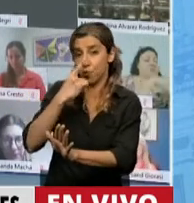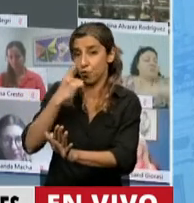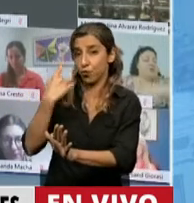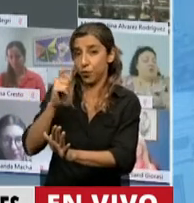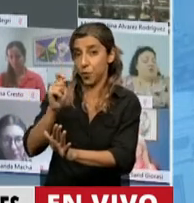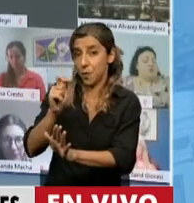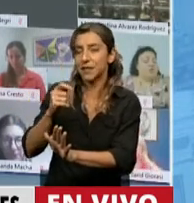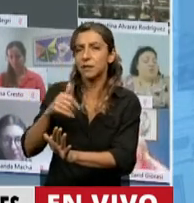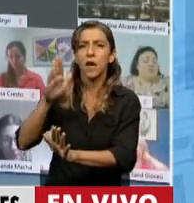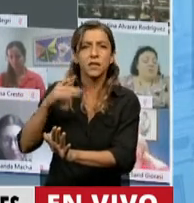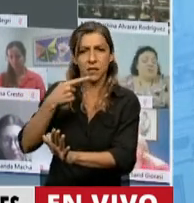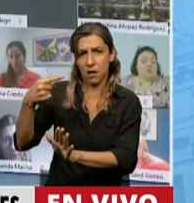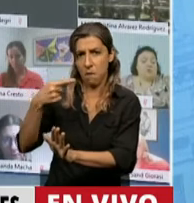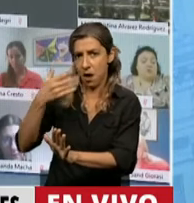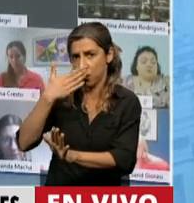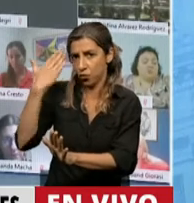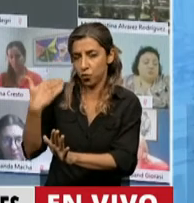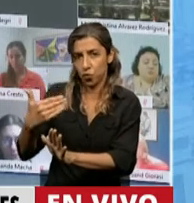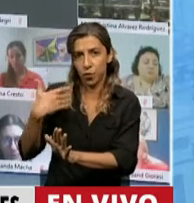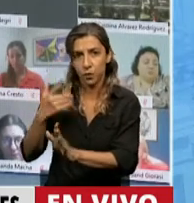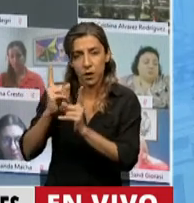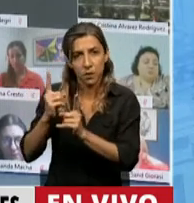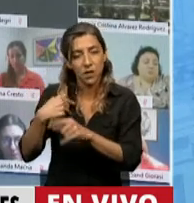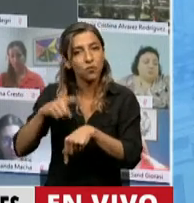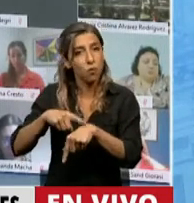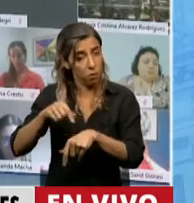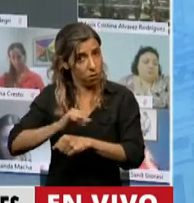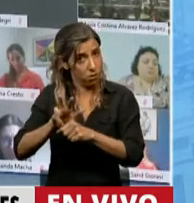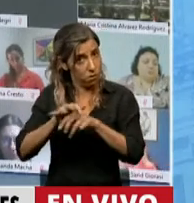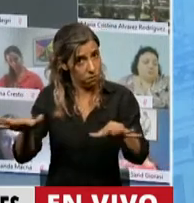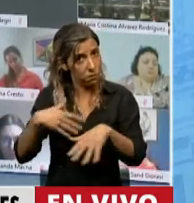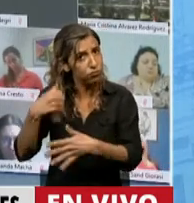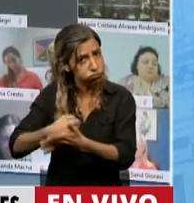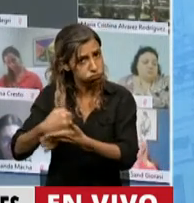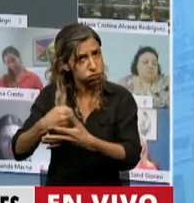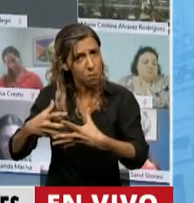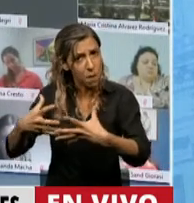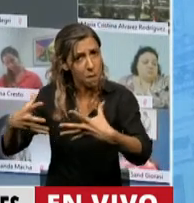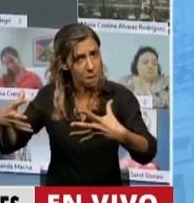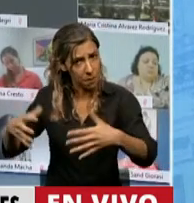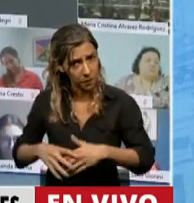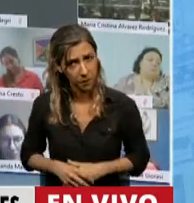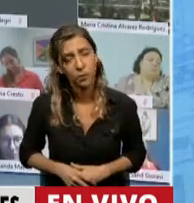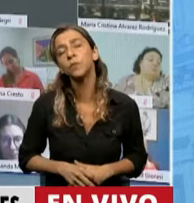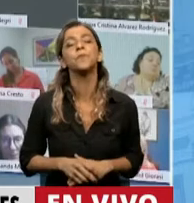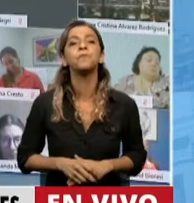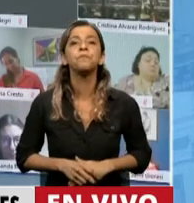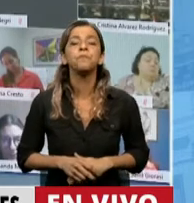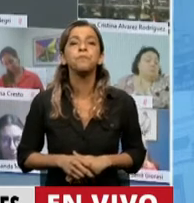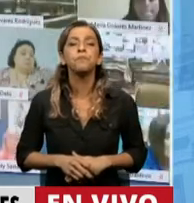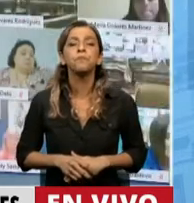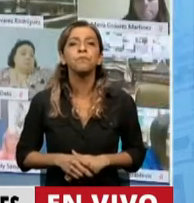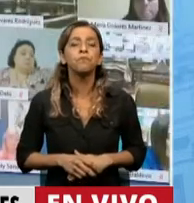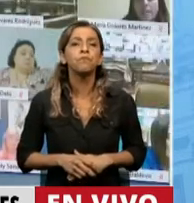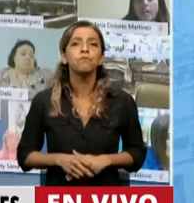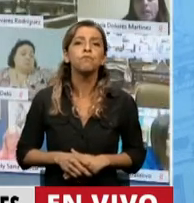últimas semanas bajo este proceso de pandemia. Miren, acá se hace una